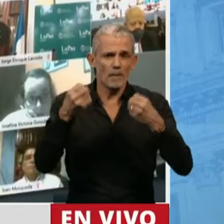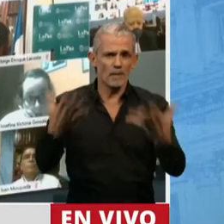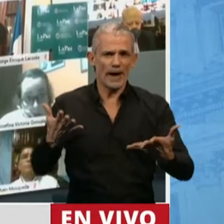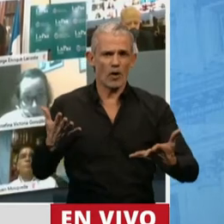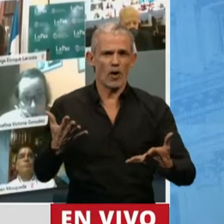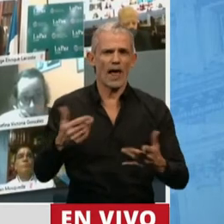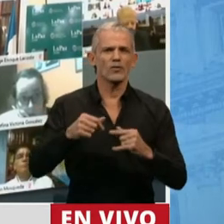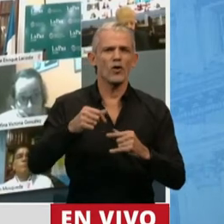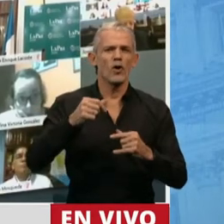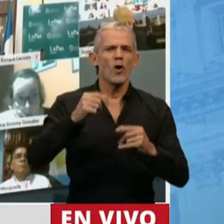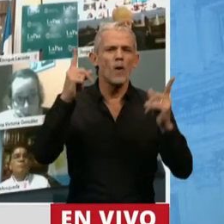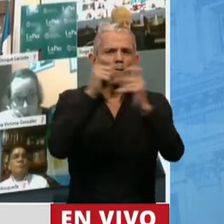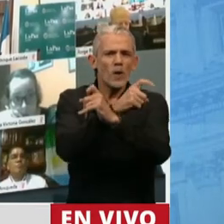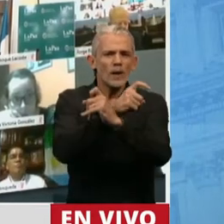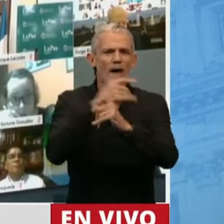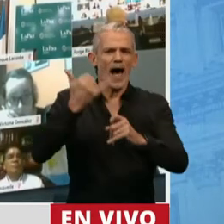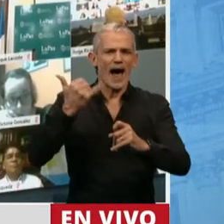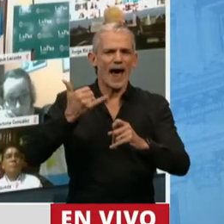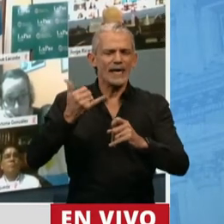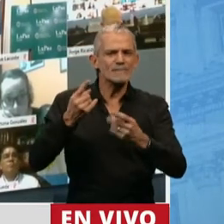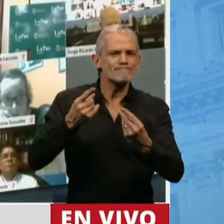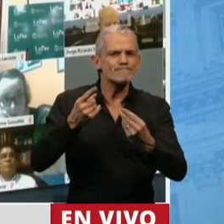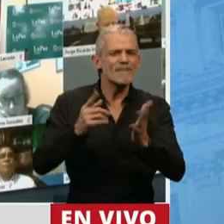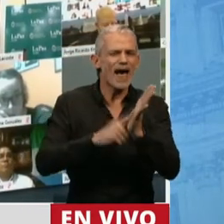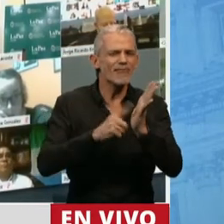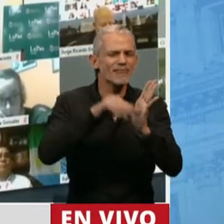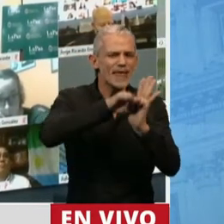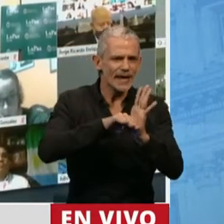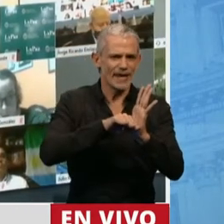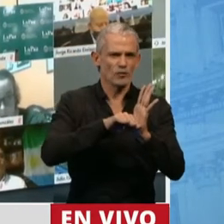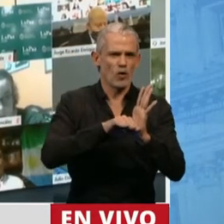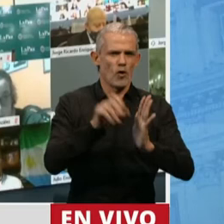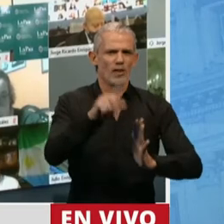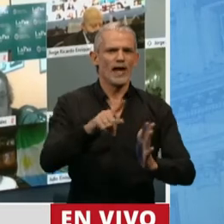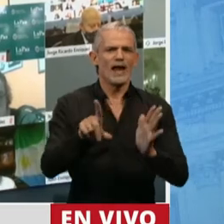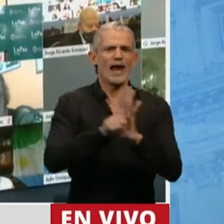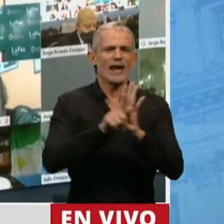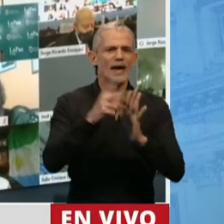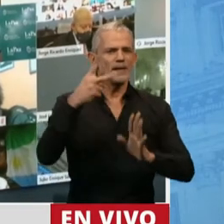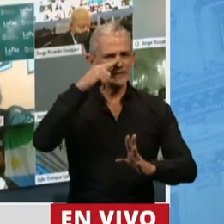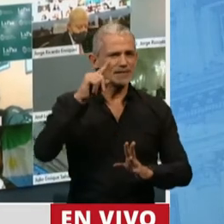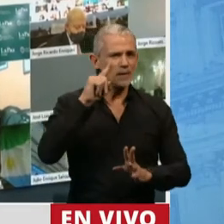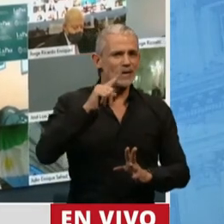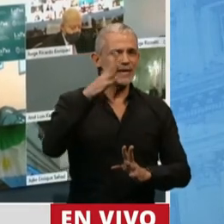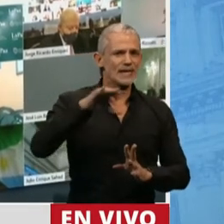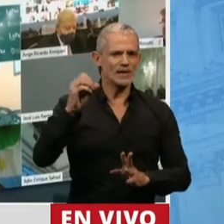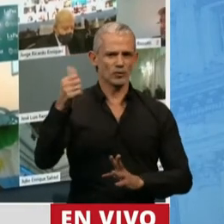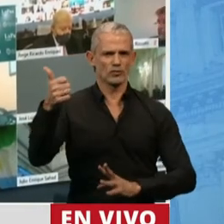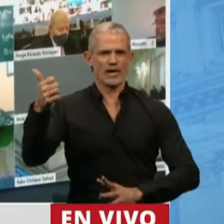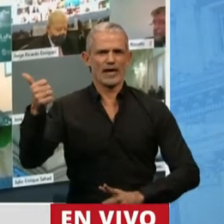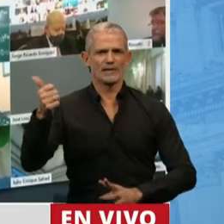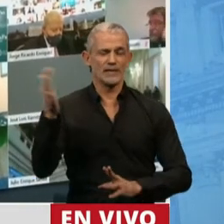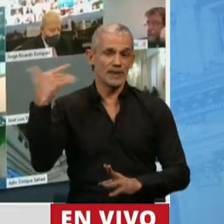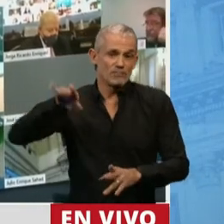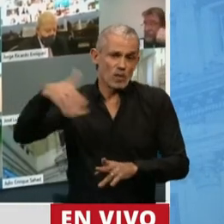problemas operativos en los cuales había incurrido el decreto reglamentario de la ley 27.506 y que fue